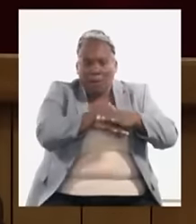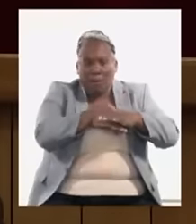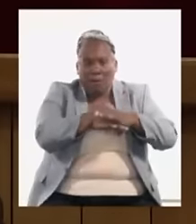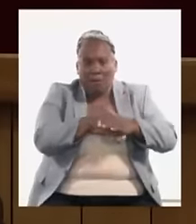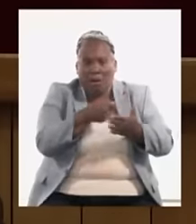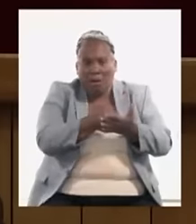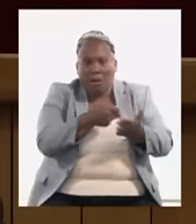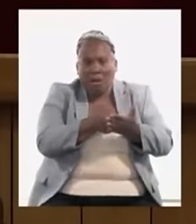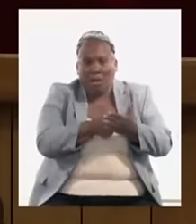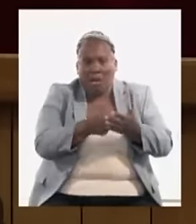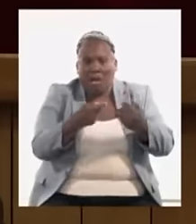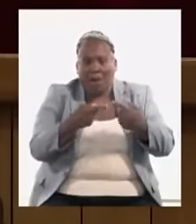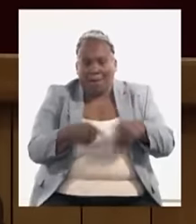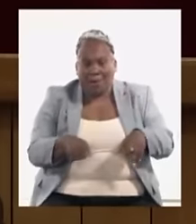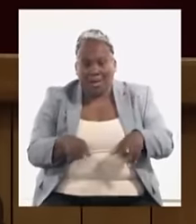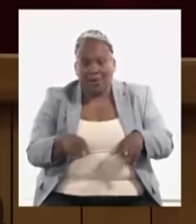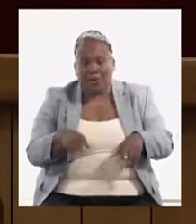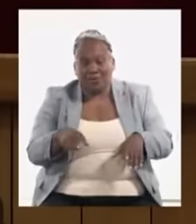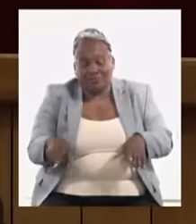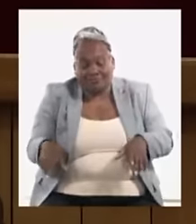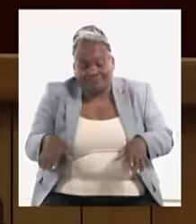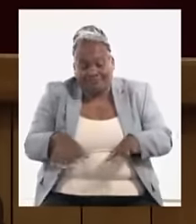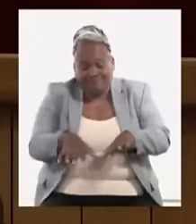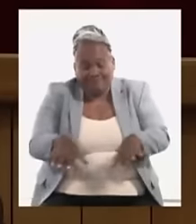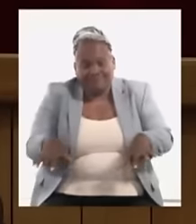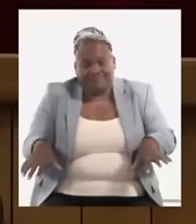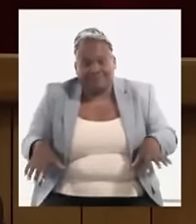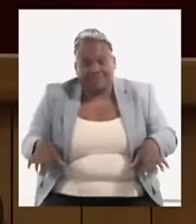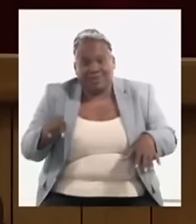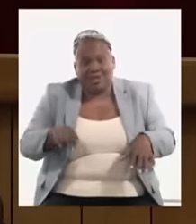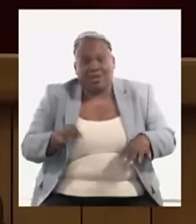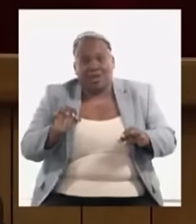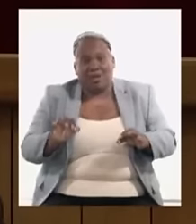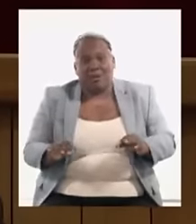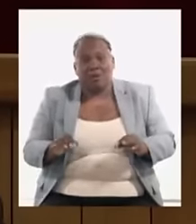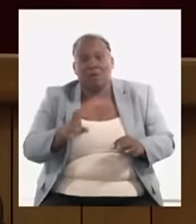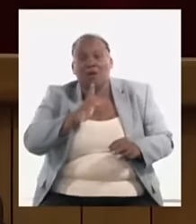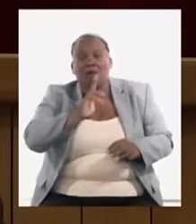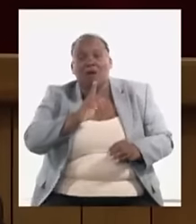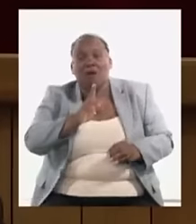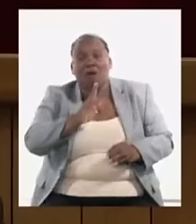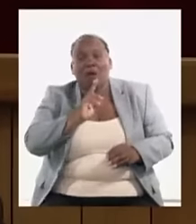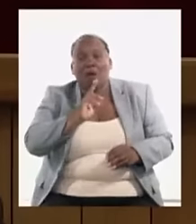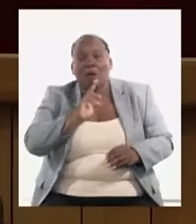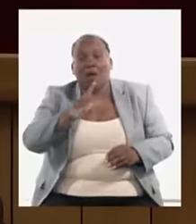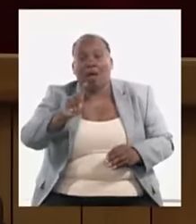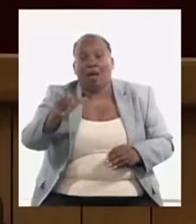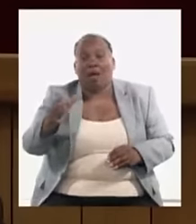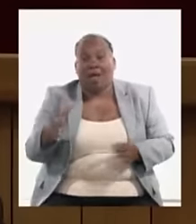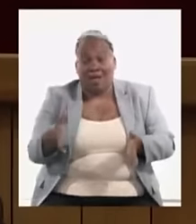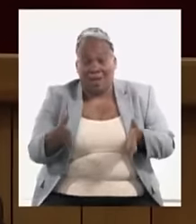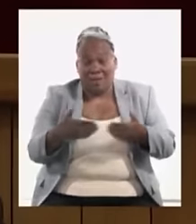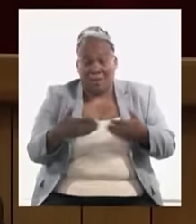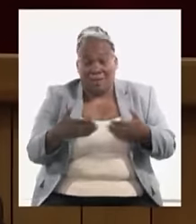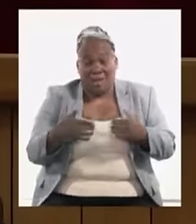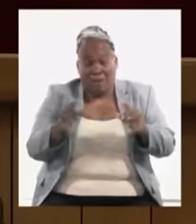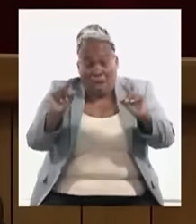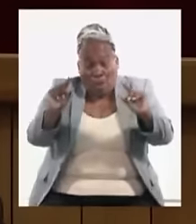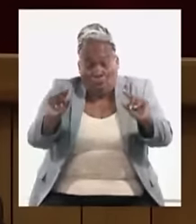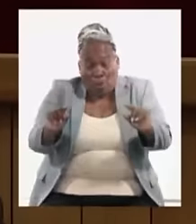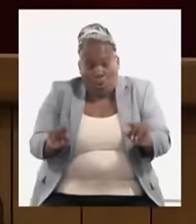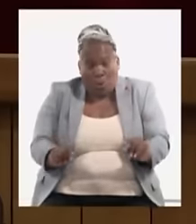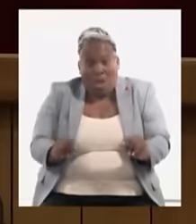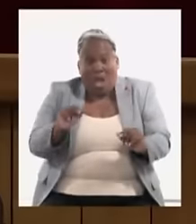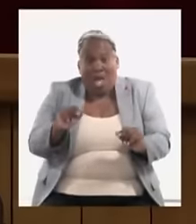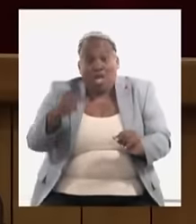pero las cosas que nos pasan ahora mismo está bajar los niveles de agua en el canal de Panamá y ahí se nos van a juntar